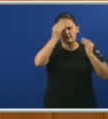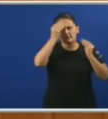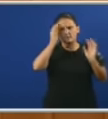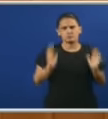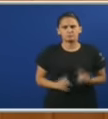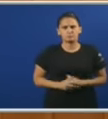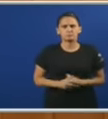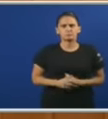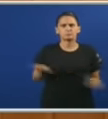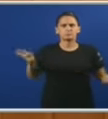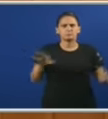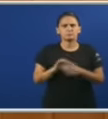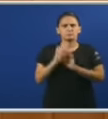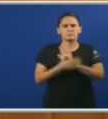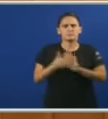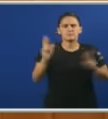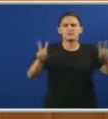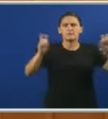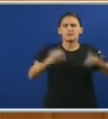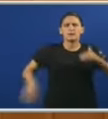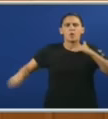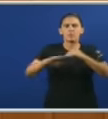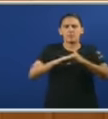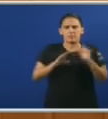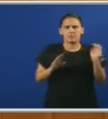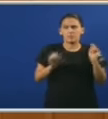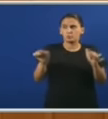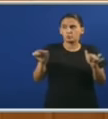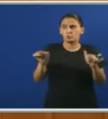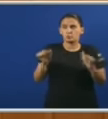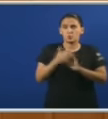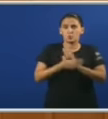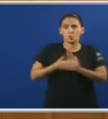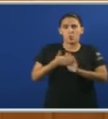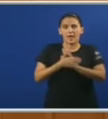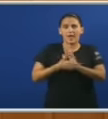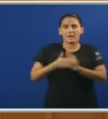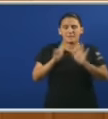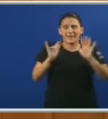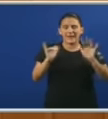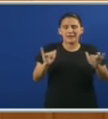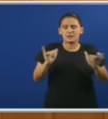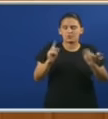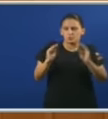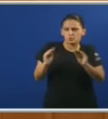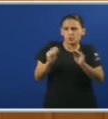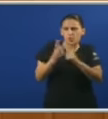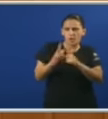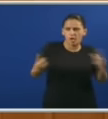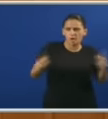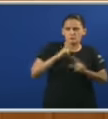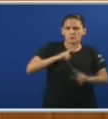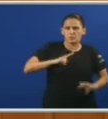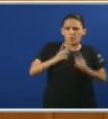Que ten que ver Coa cuestión Da igualdade A que vostede non fixo Ningúnha mención Nesa longa réplica De